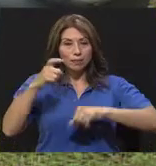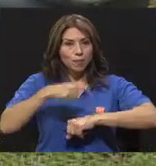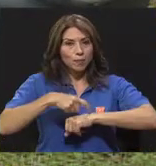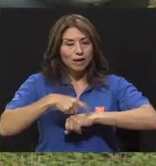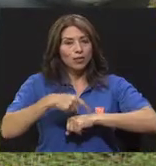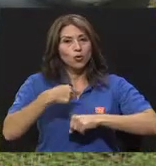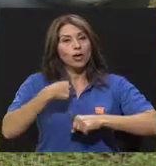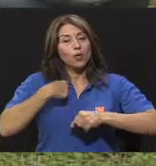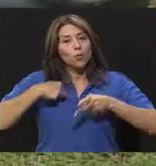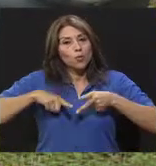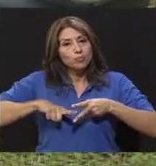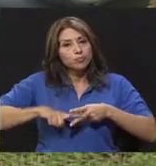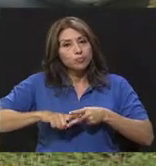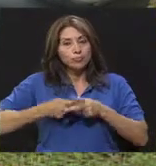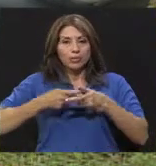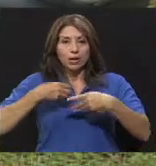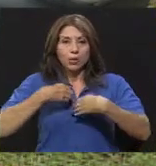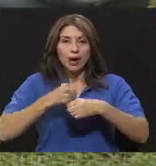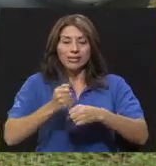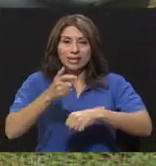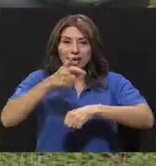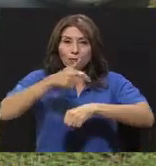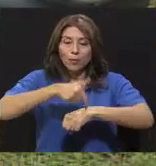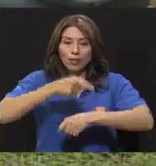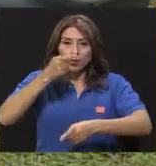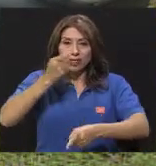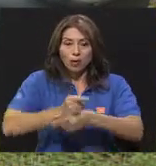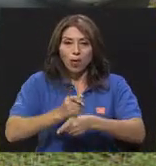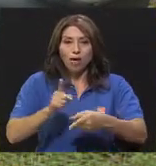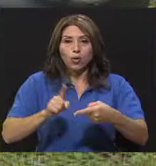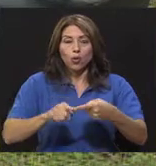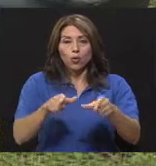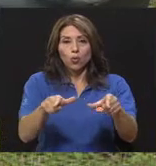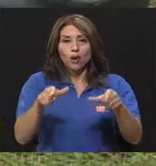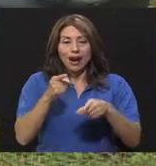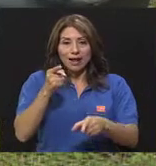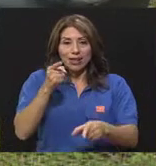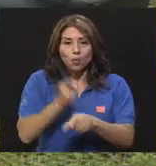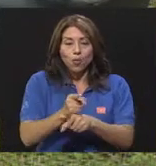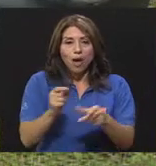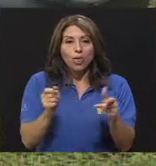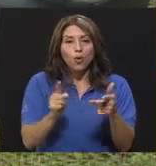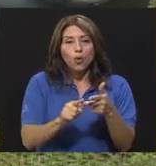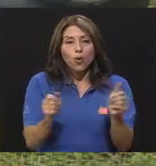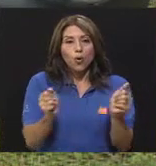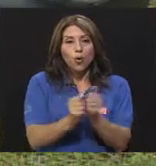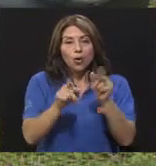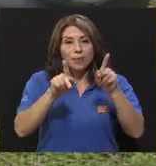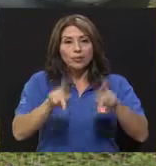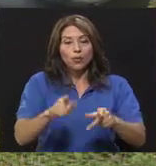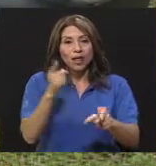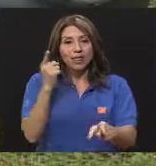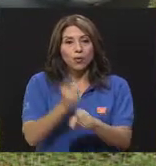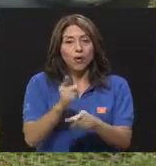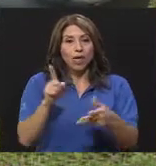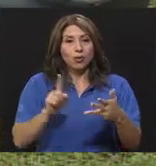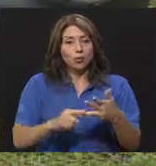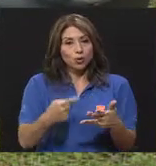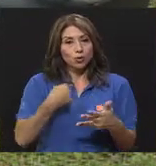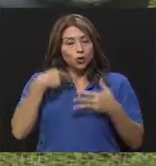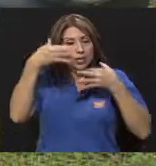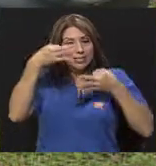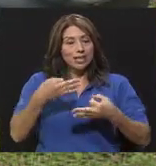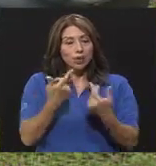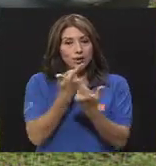adecuado, en el lugar adecuado, con la persona adecuada y cuando yo estoy decidiendo libremente. Si yo tengo